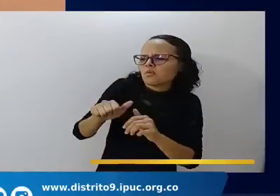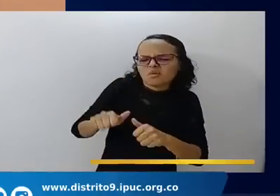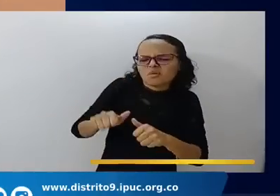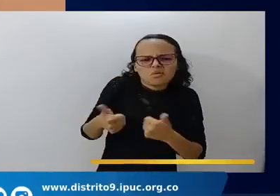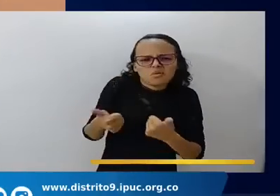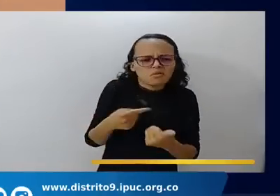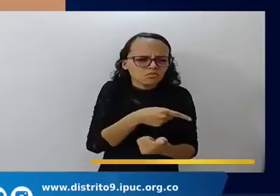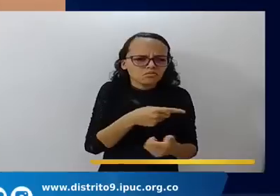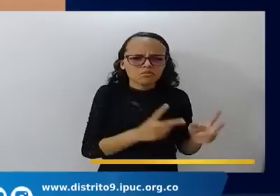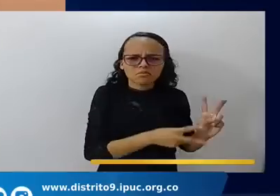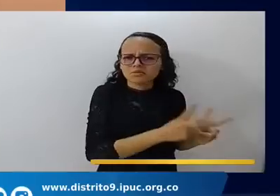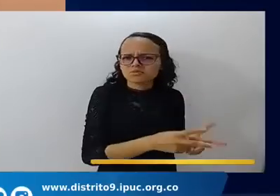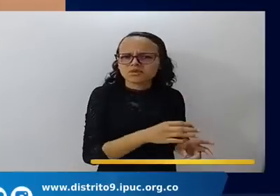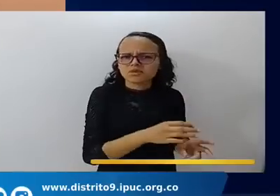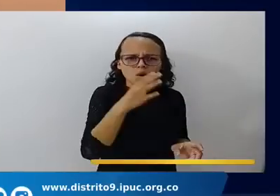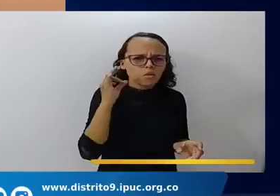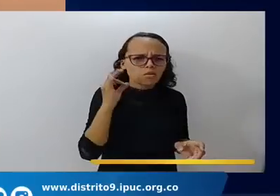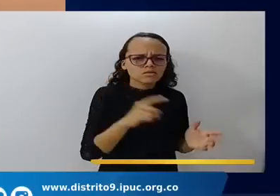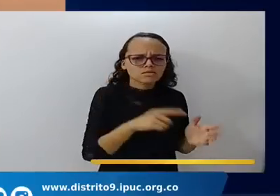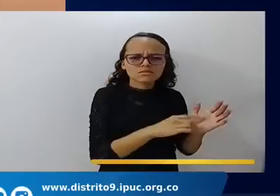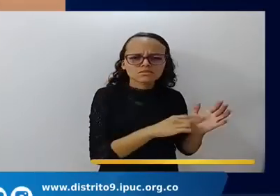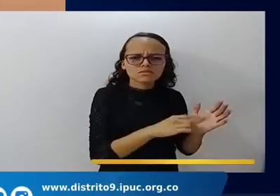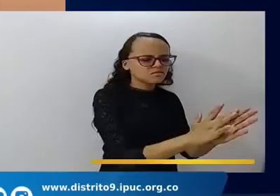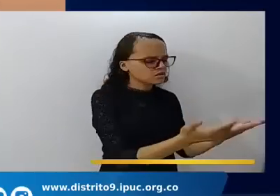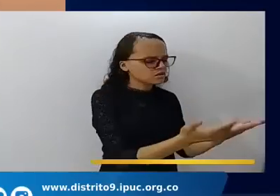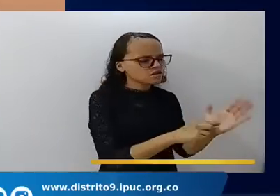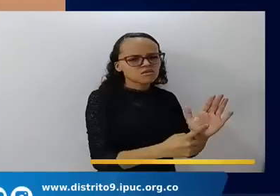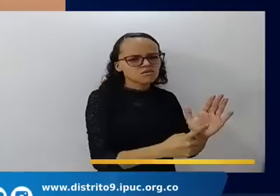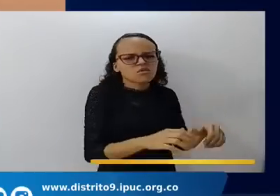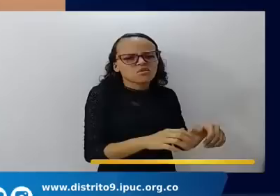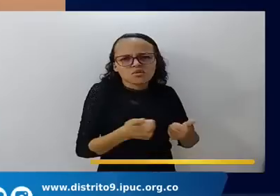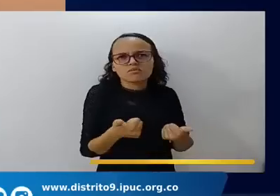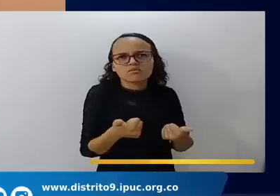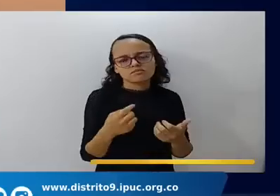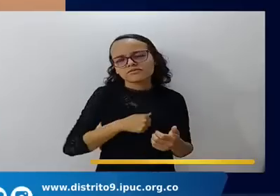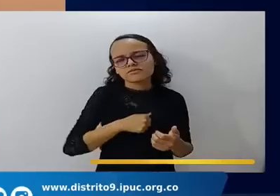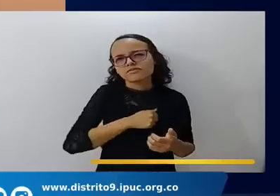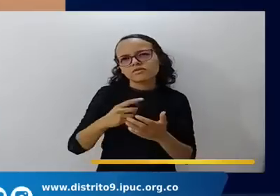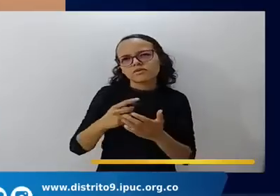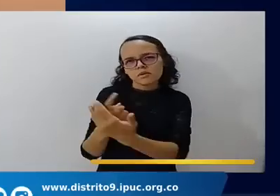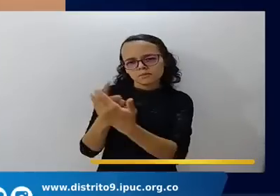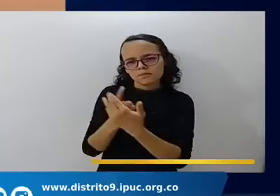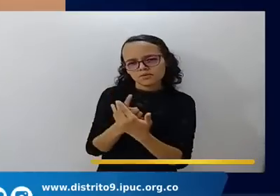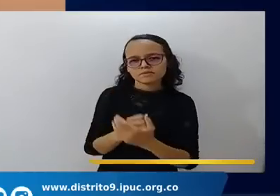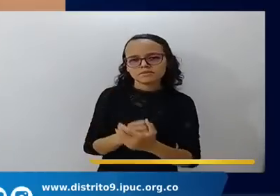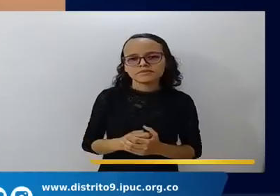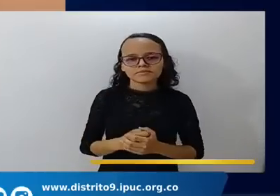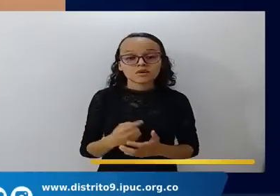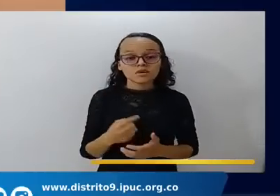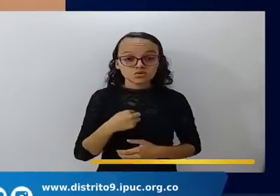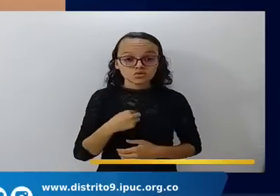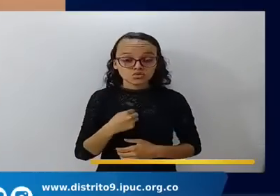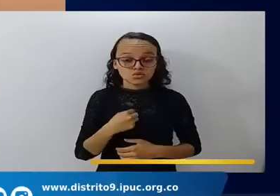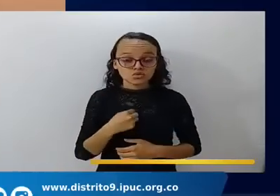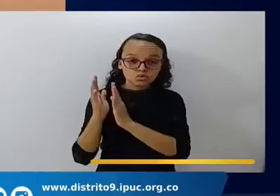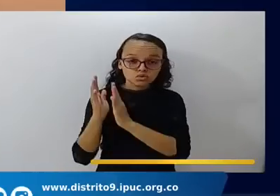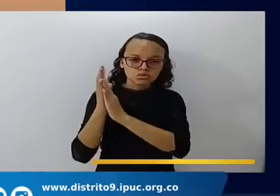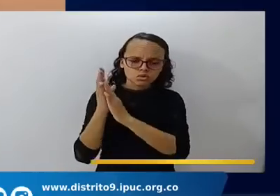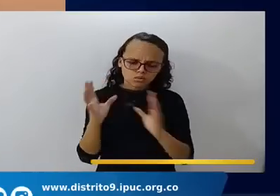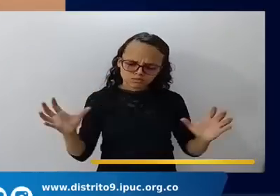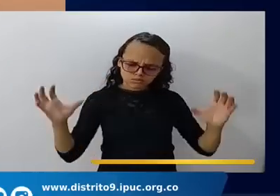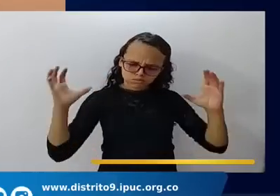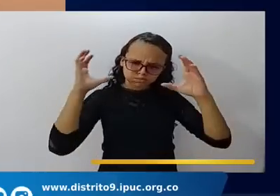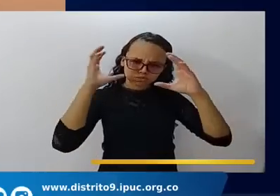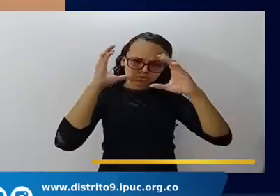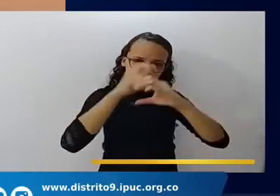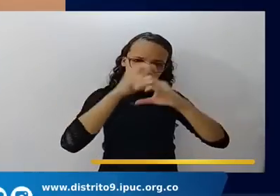Señor, enséñame, muéstrame. Y créame que en una vigilia que hice, una noche de